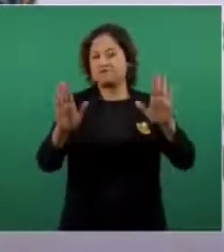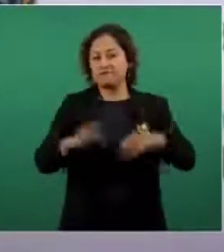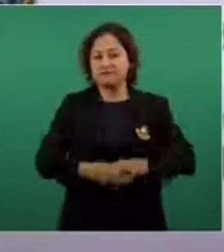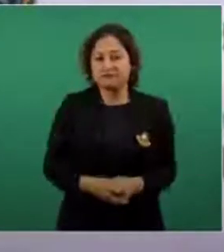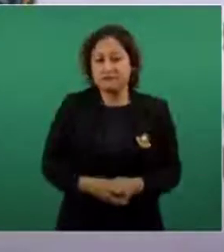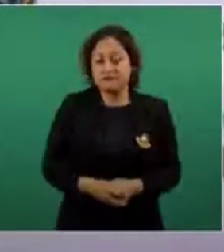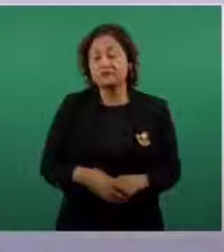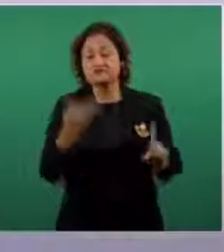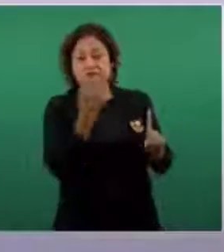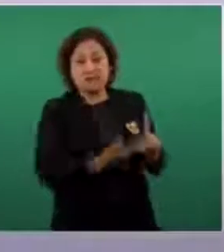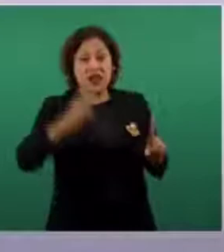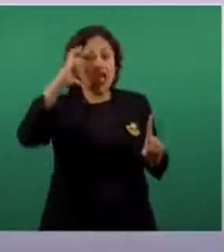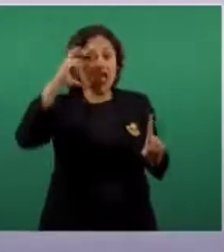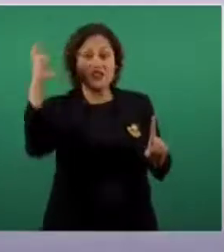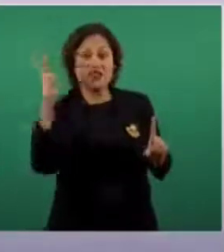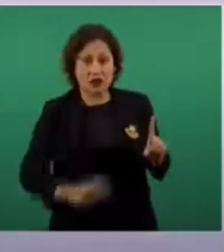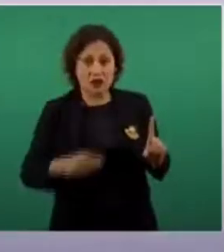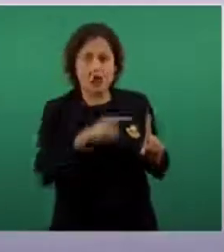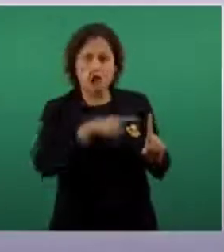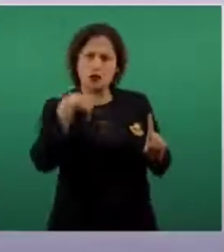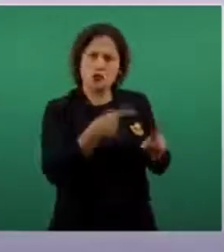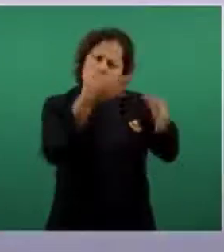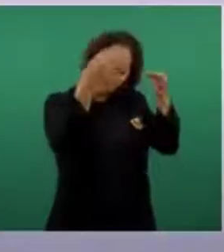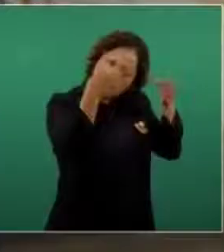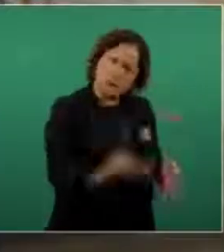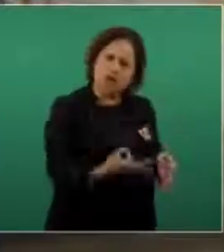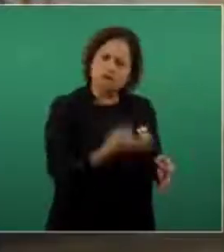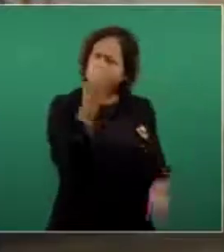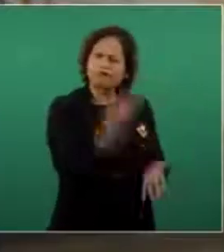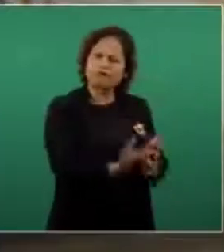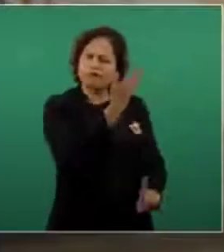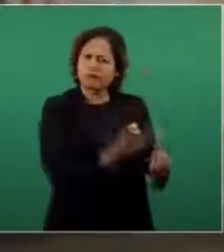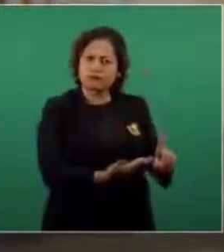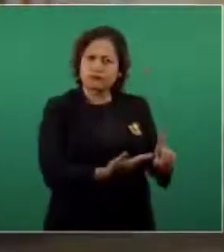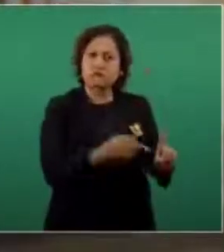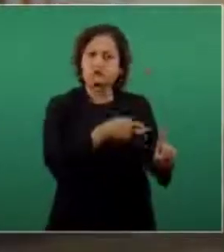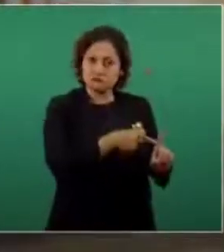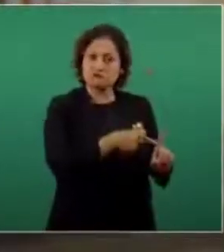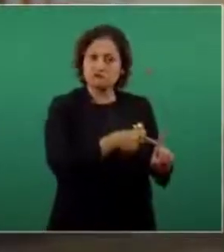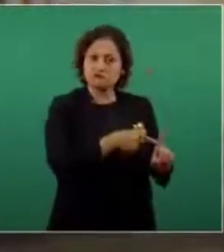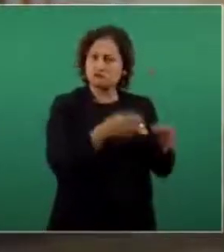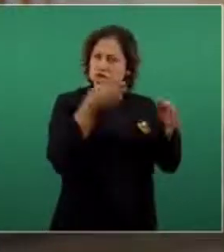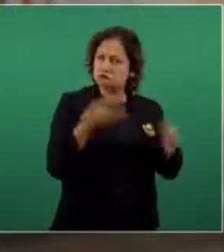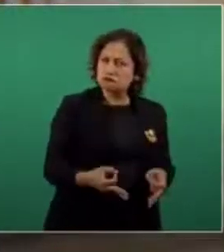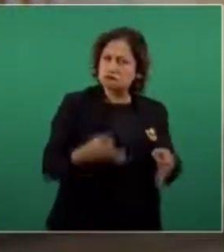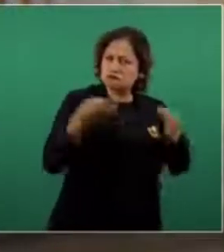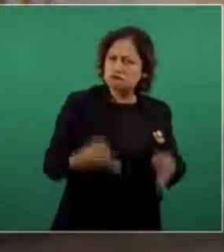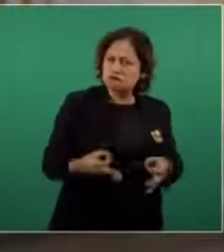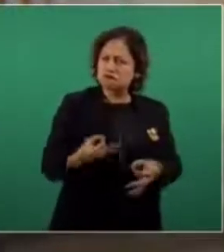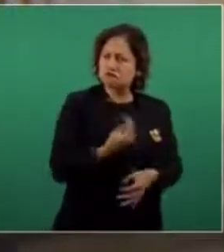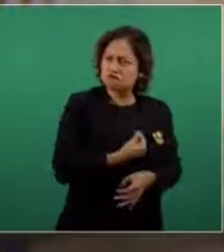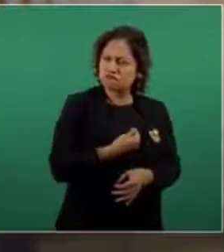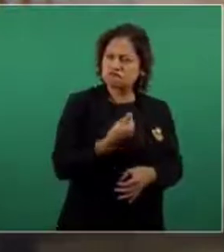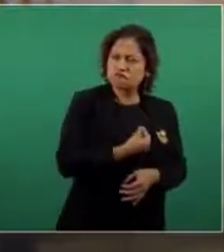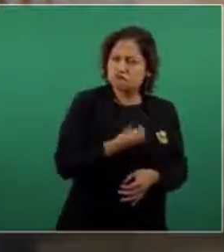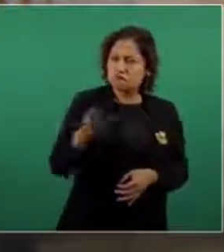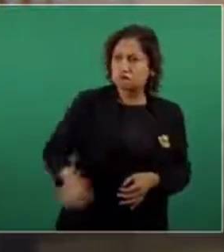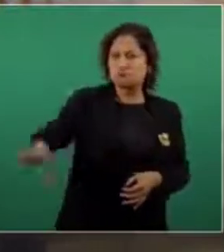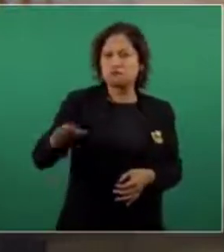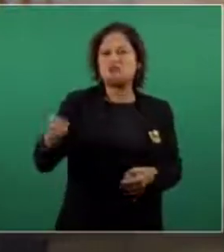no hubiese sido auténtico como lo era, no lo hubiese sacrificado con tanta hazaña